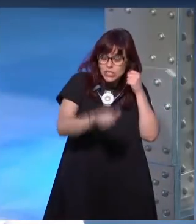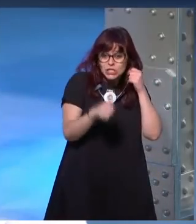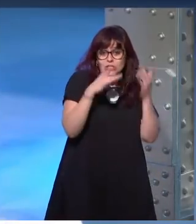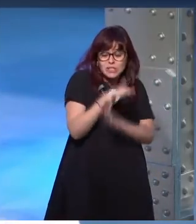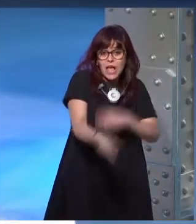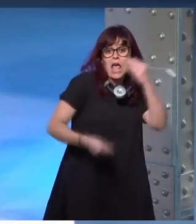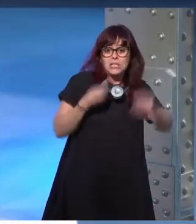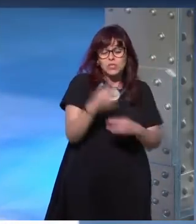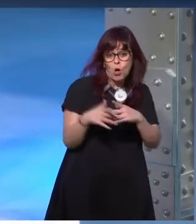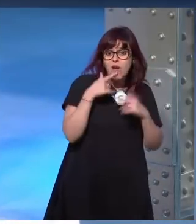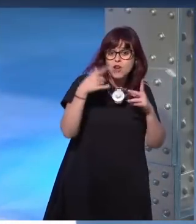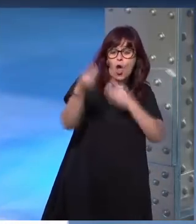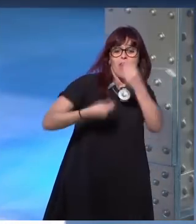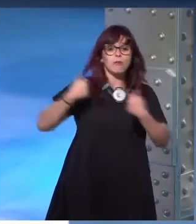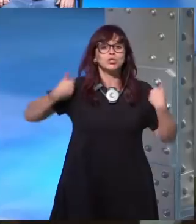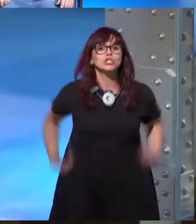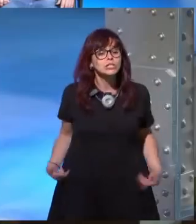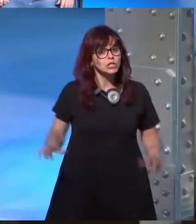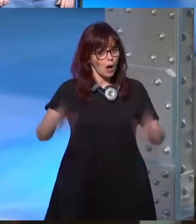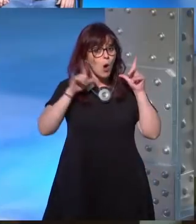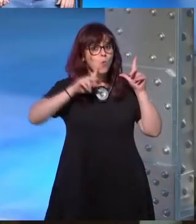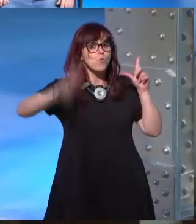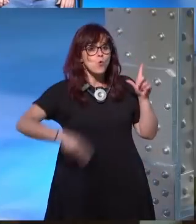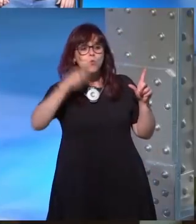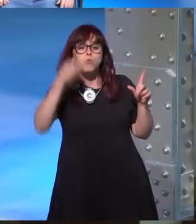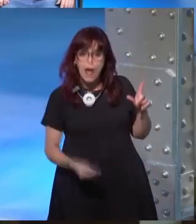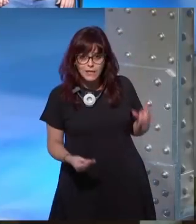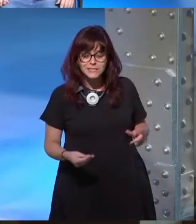que no lo hagamos nosotras narices somos así de buenas